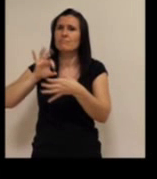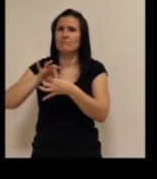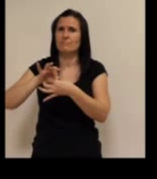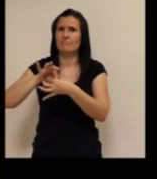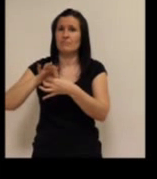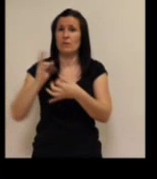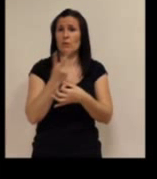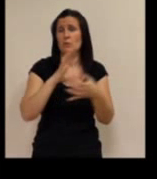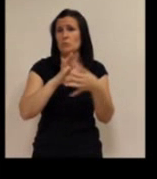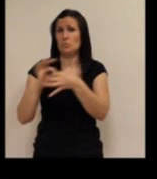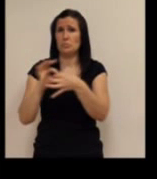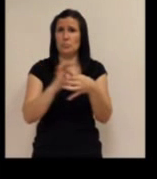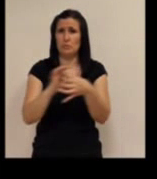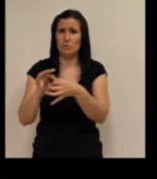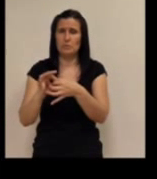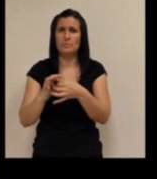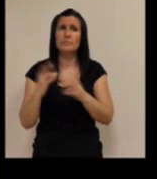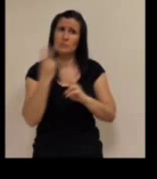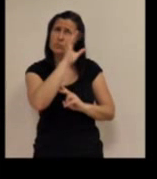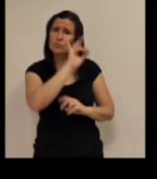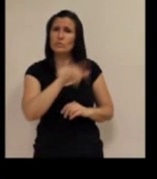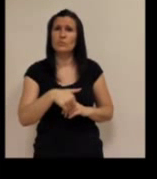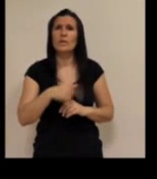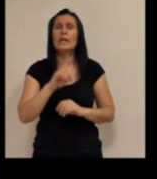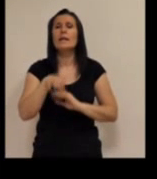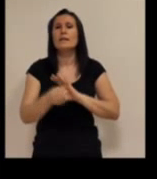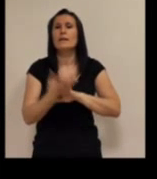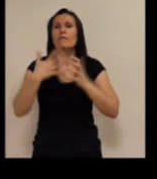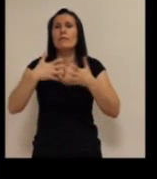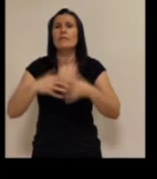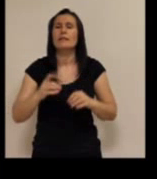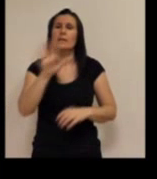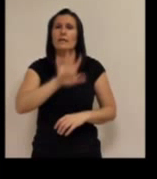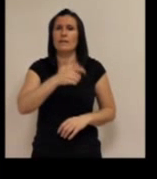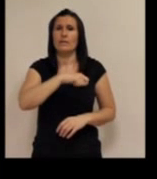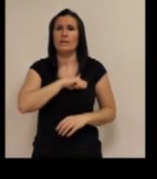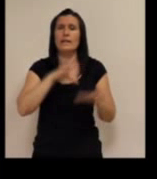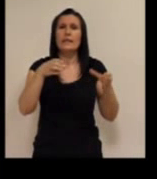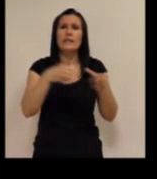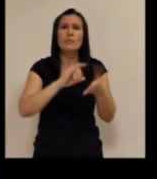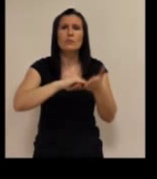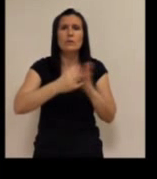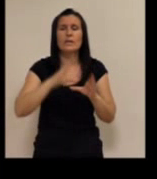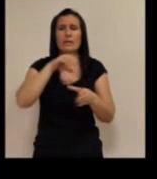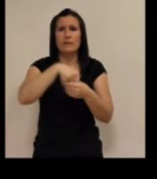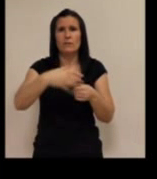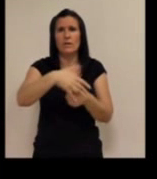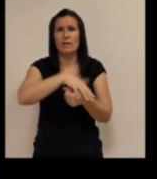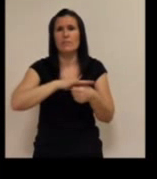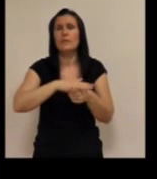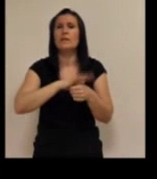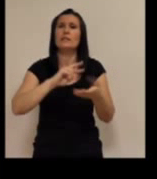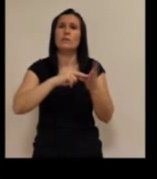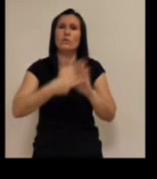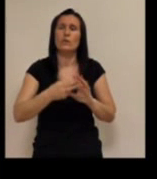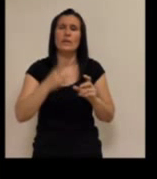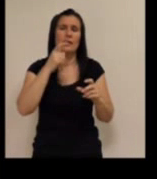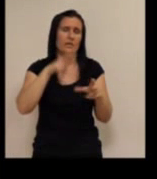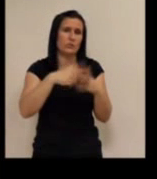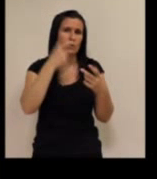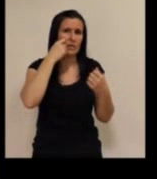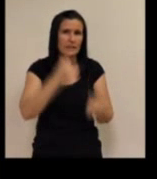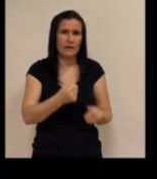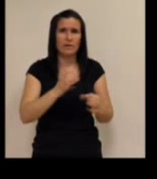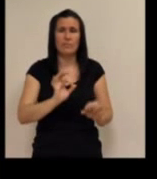lo que estoy Son derivaciones, de hecho. Es fabricante nacional de equipos y soluciones dentro del ámbito de la tecnología del sector sociosanitario